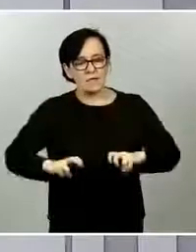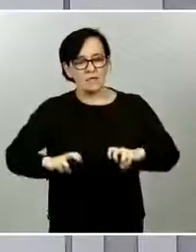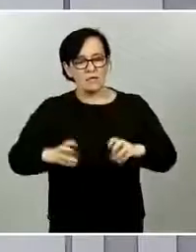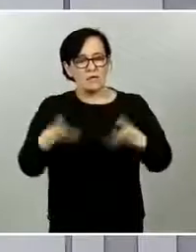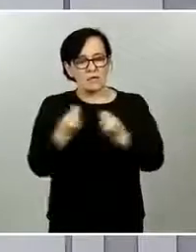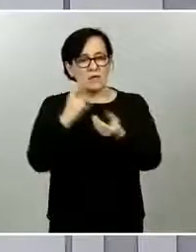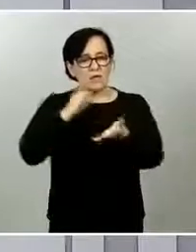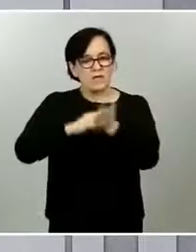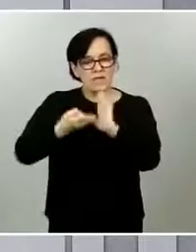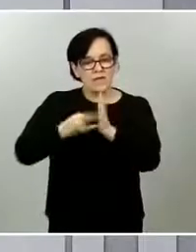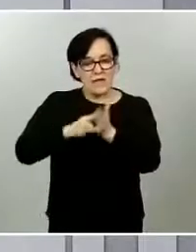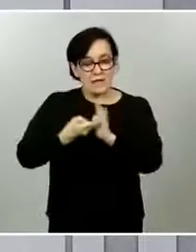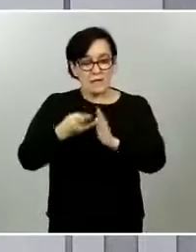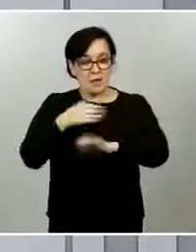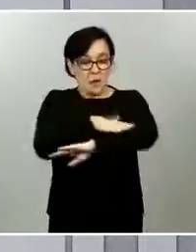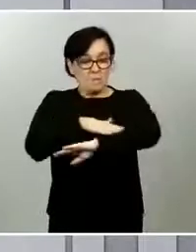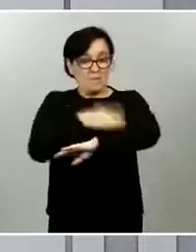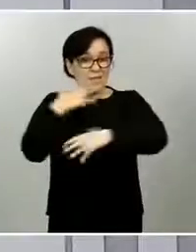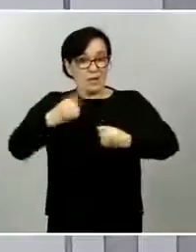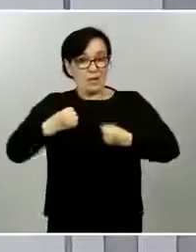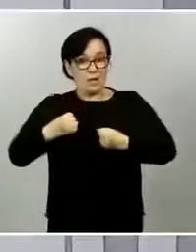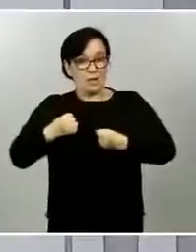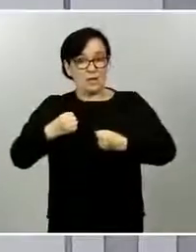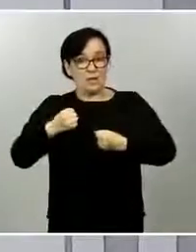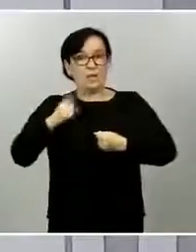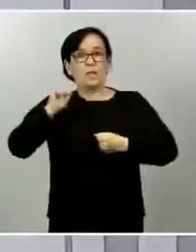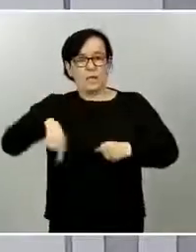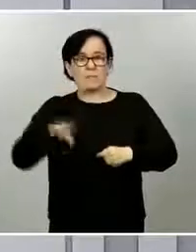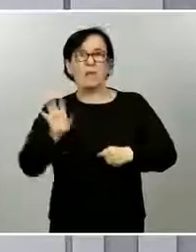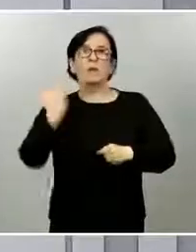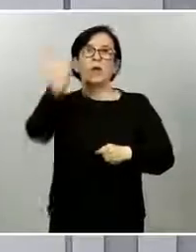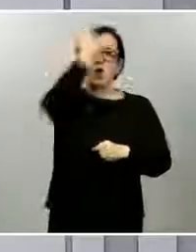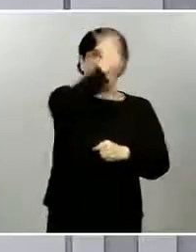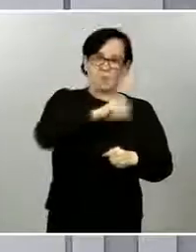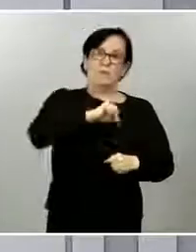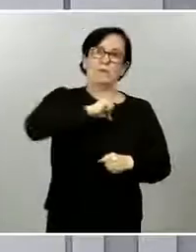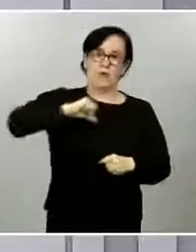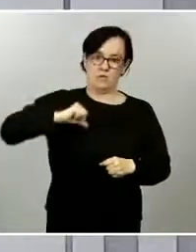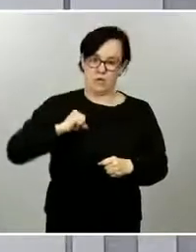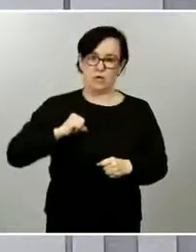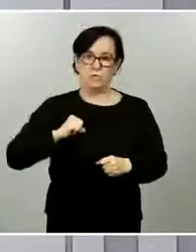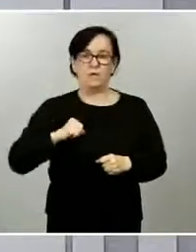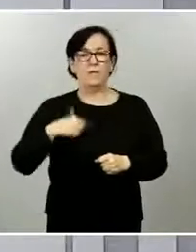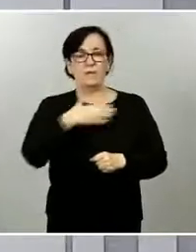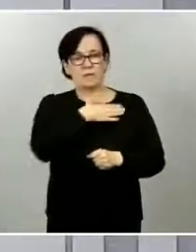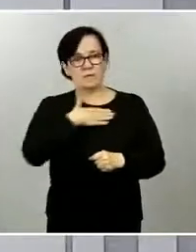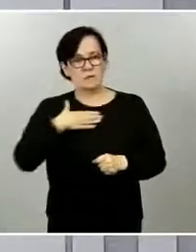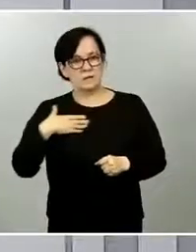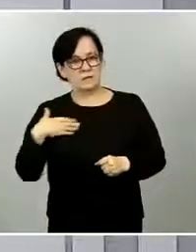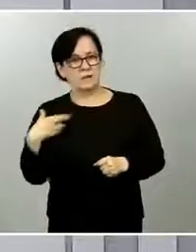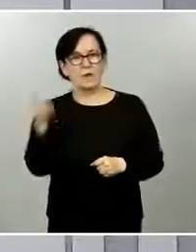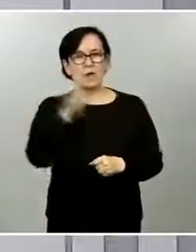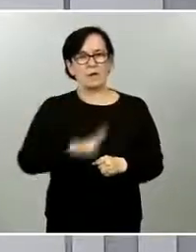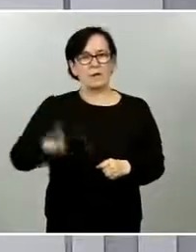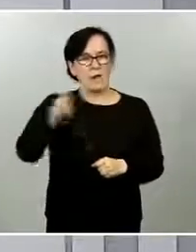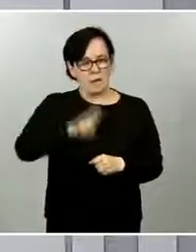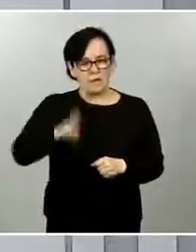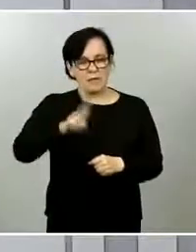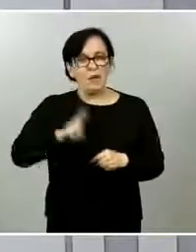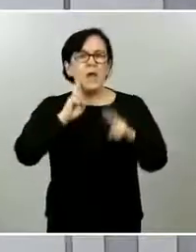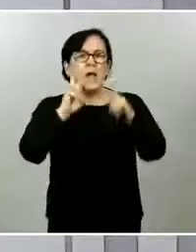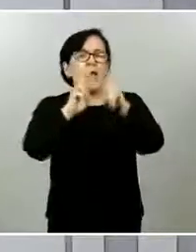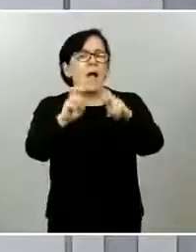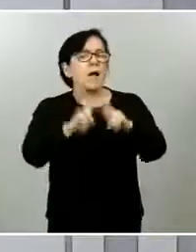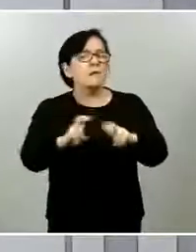realidad de esos territorios. Esos son los indicadores, los parámetros que han guiado el análisis conjunto de los técnicos del